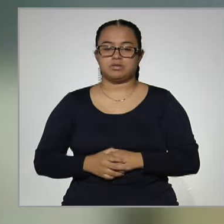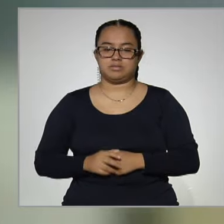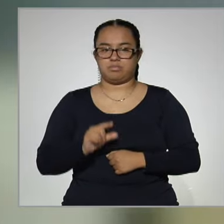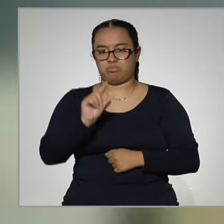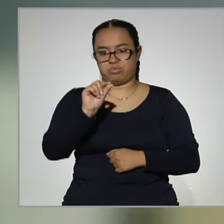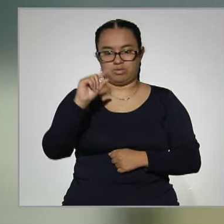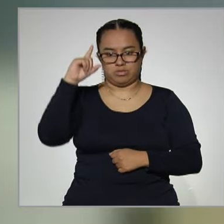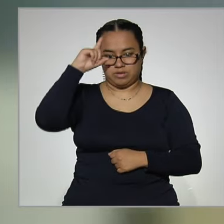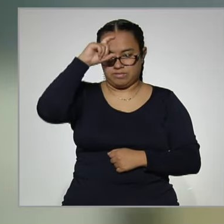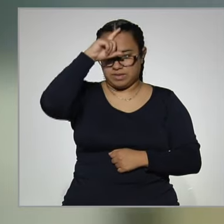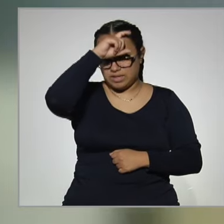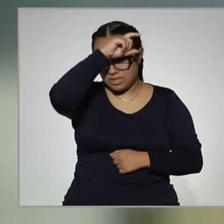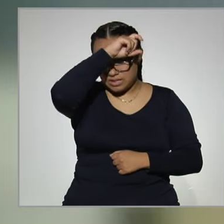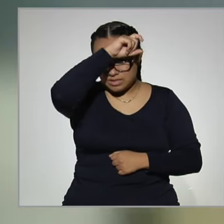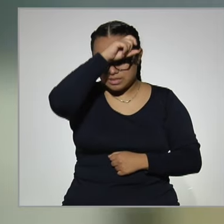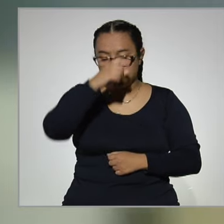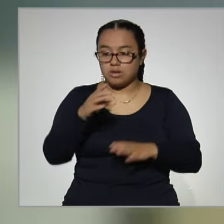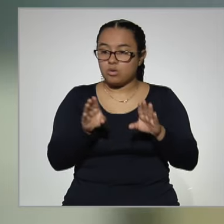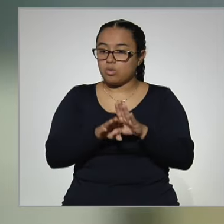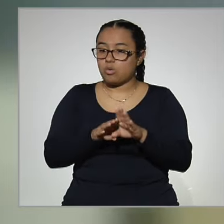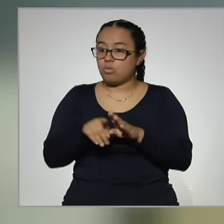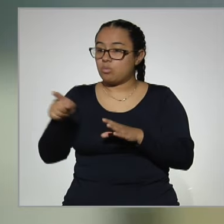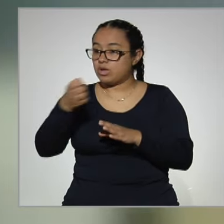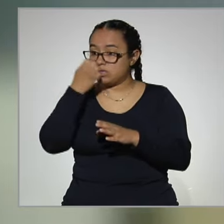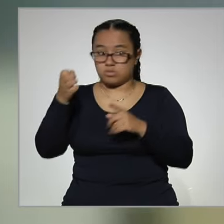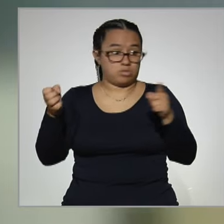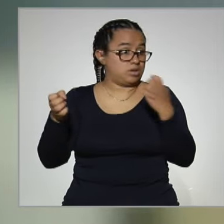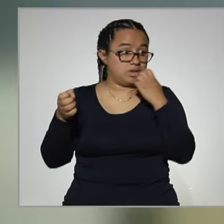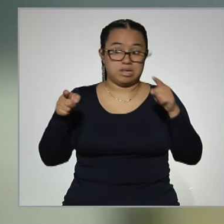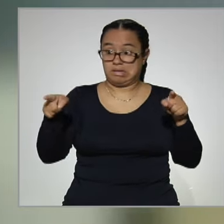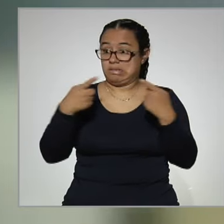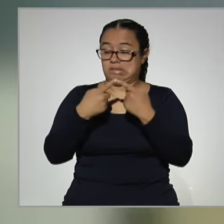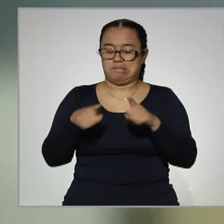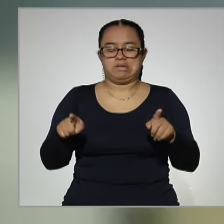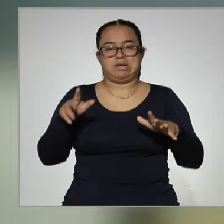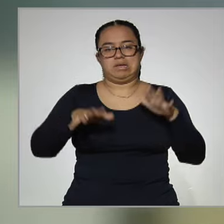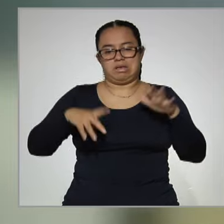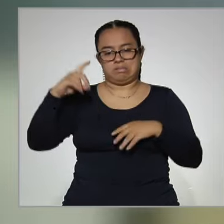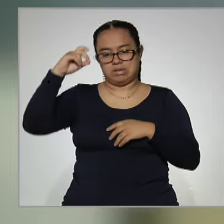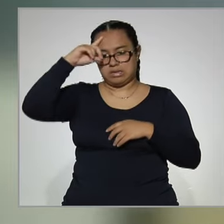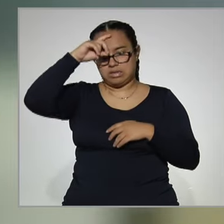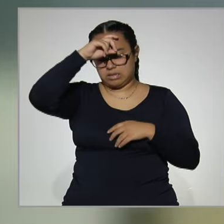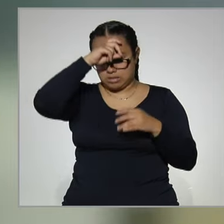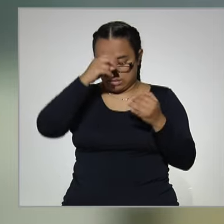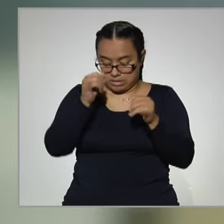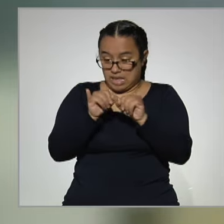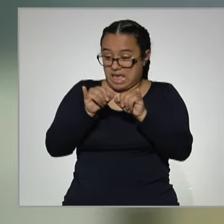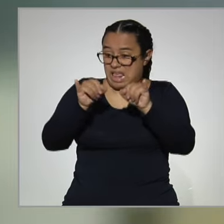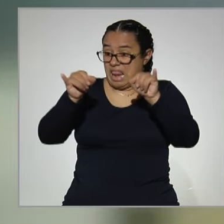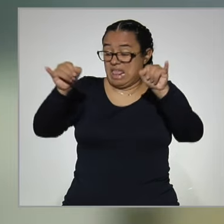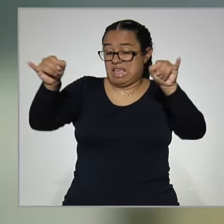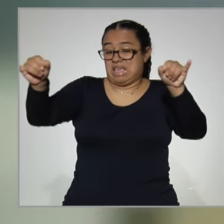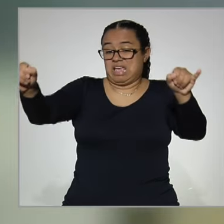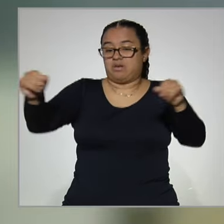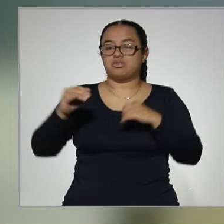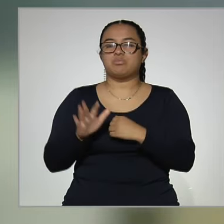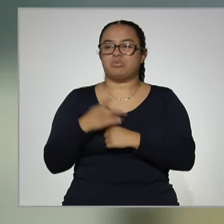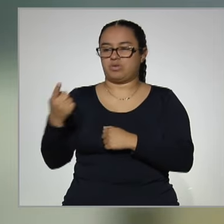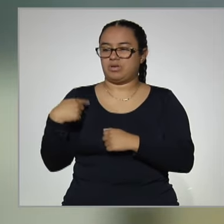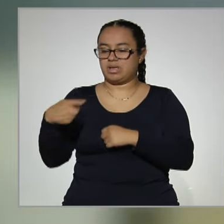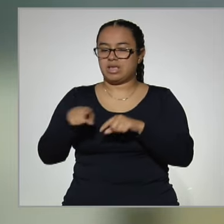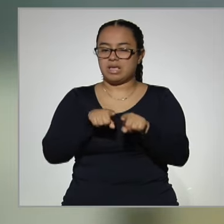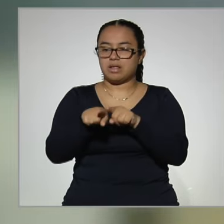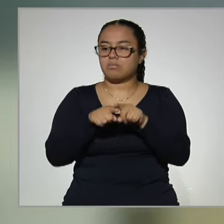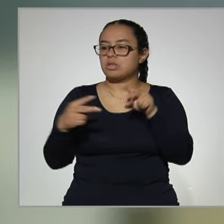le complicaba mucho el hecho de que cada quien estuviera en una escuela distinta y aparte con tanta distancia porque como hermanos no